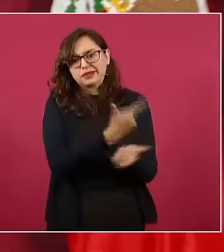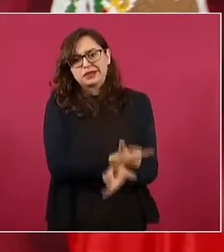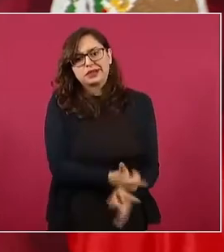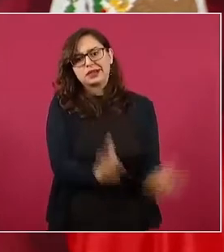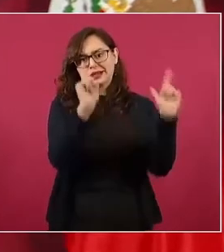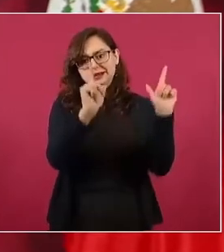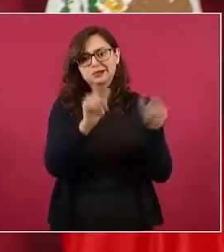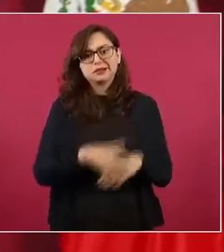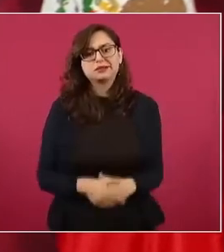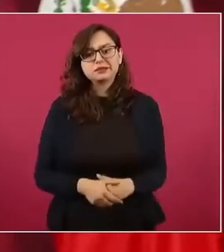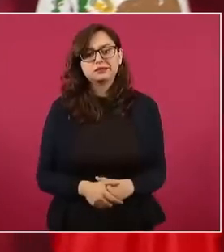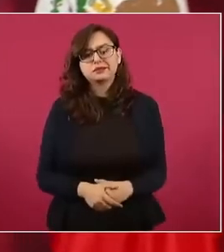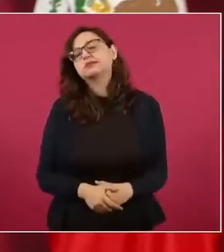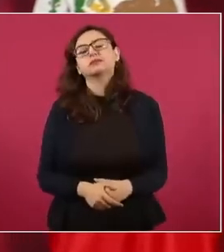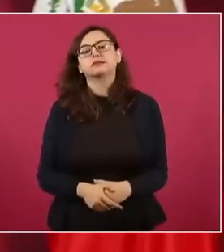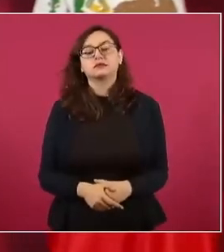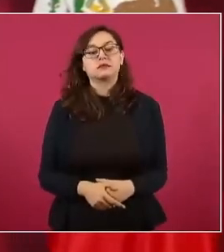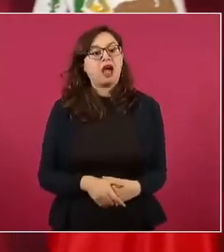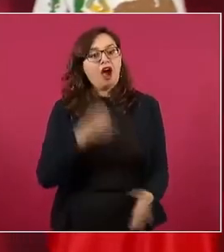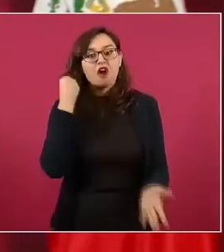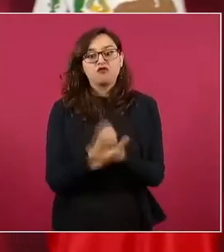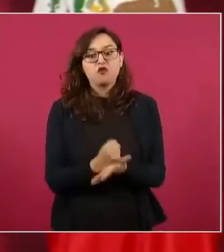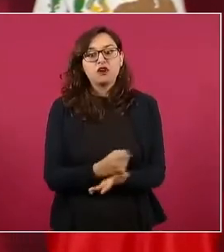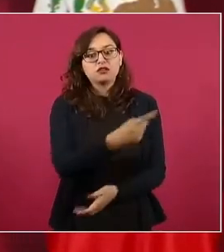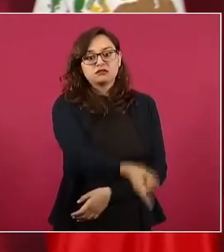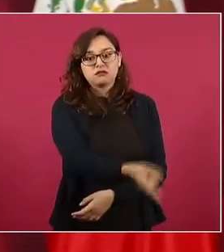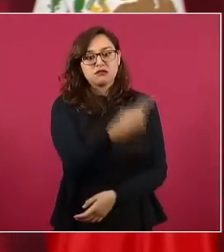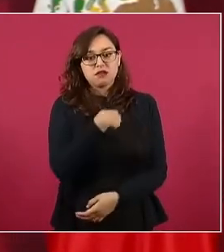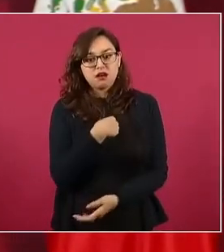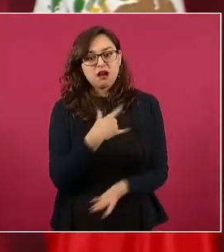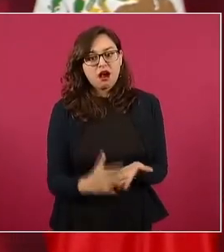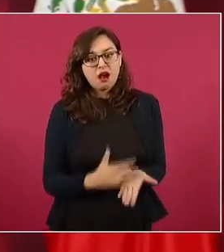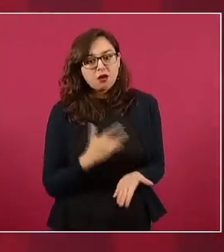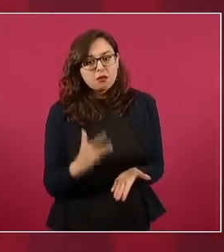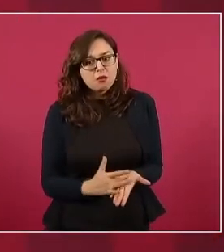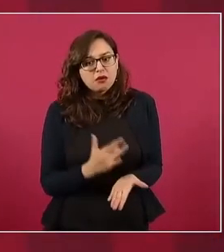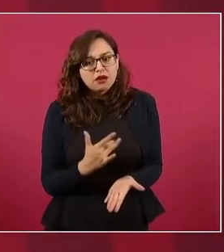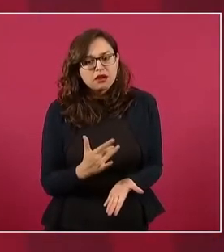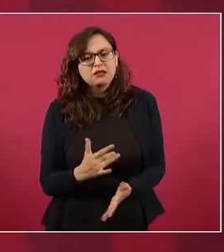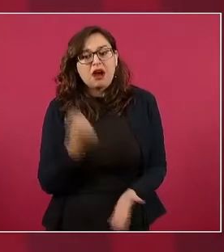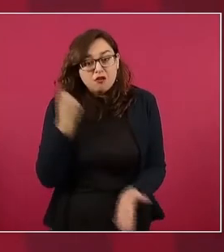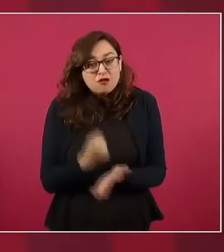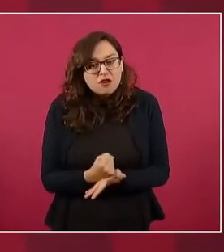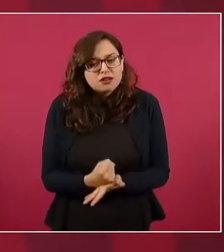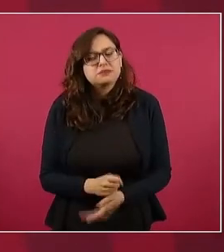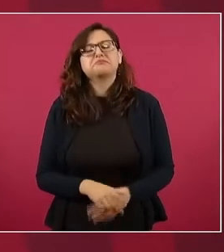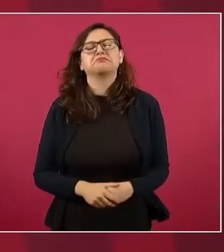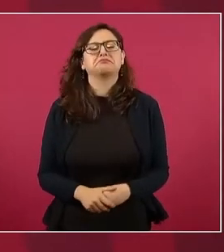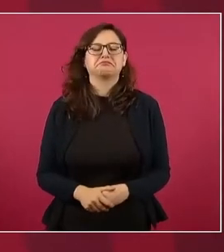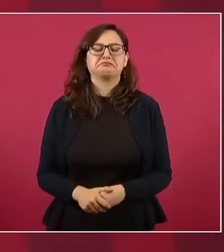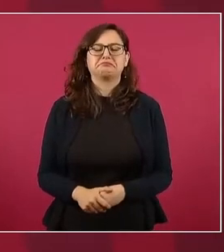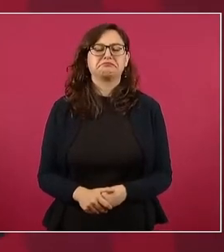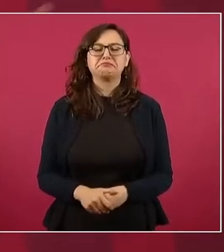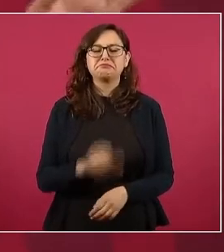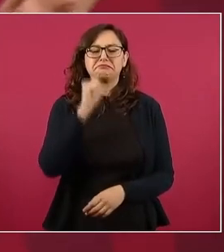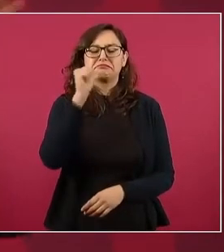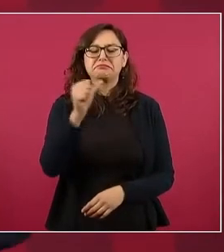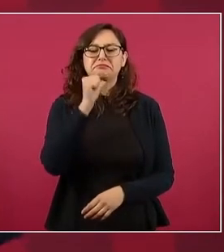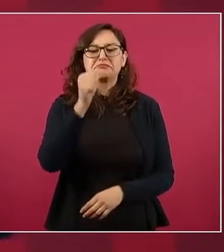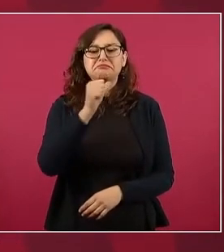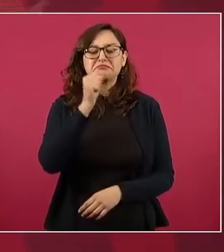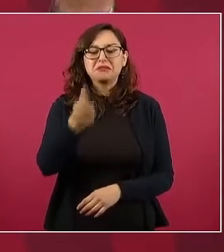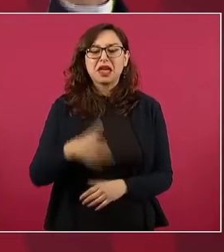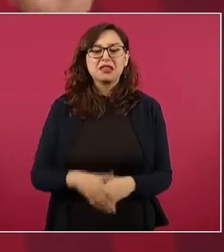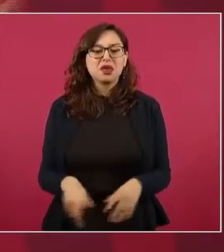Oye, no vamos a obligar a nadie, sea quien sea,